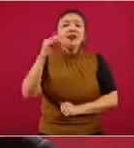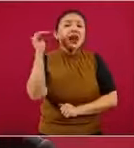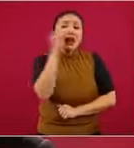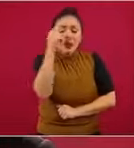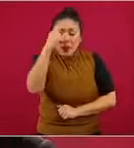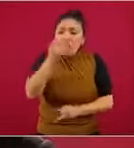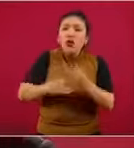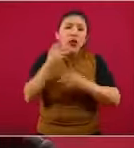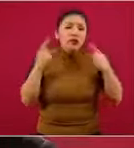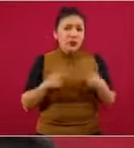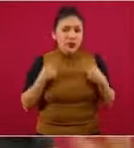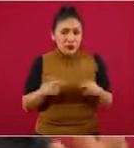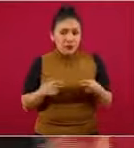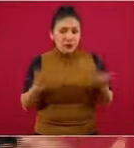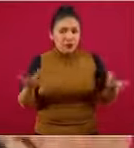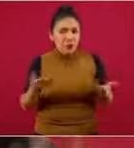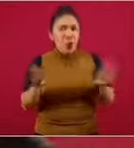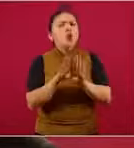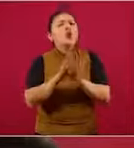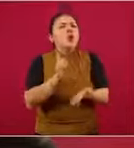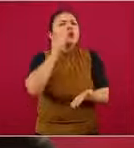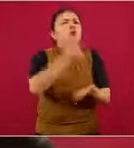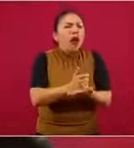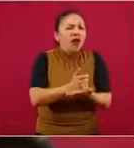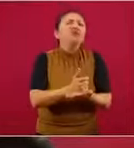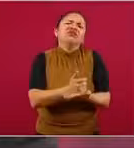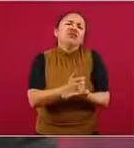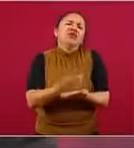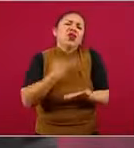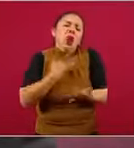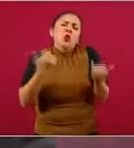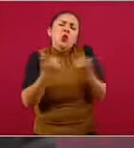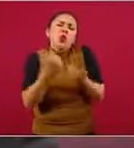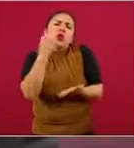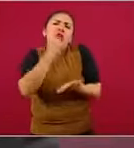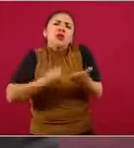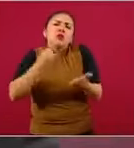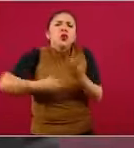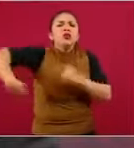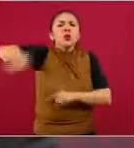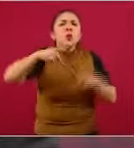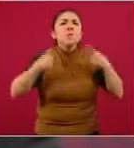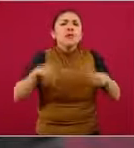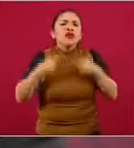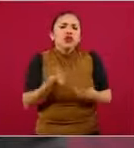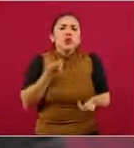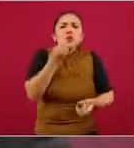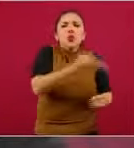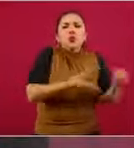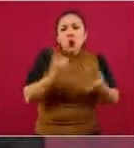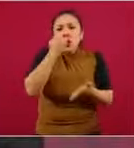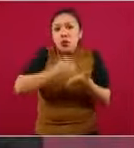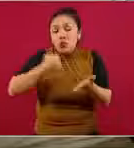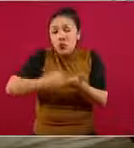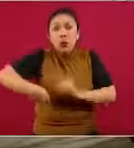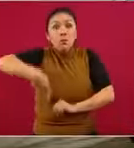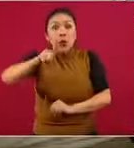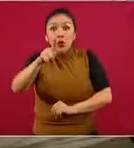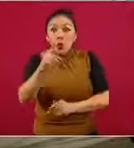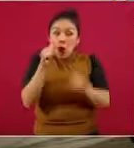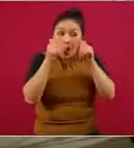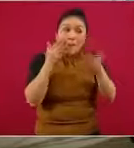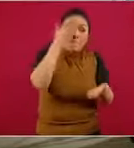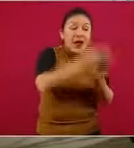la población. ¿Cómo se pagan? Desde luego se pagan con los impuestos de todas las personas contribuyentes, pero al momento del servicio